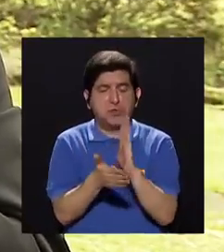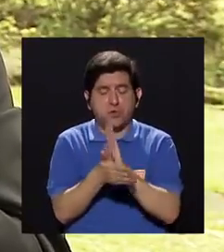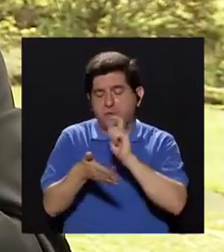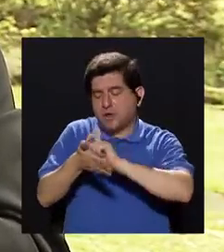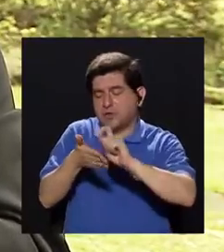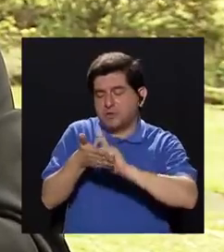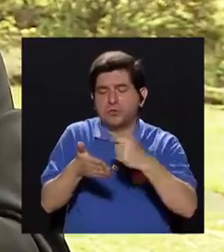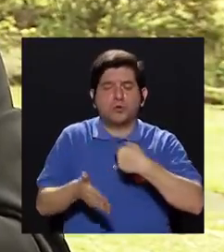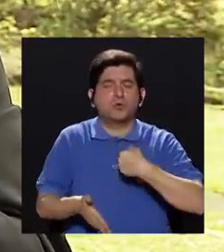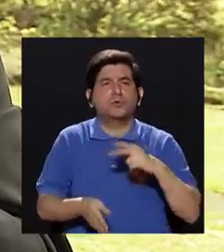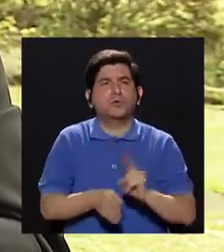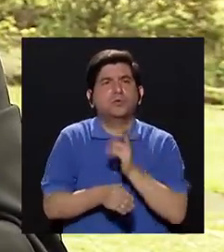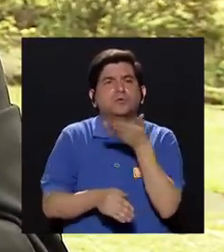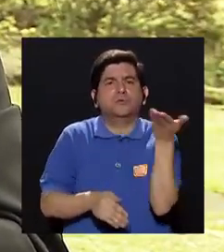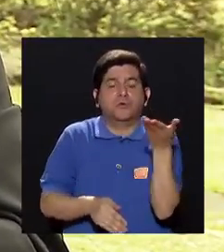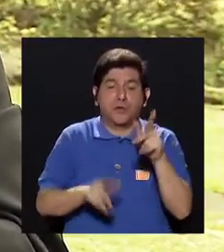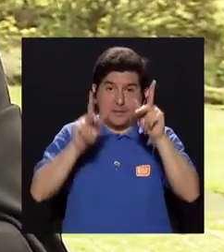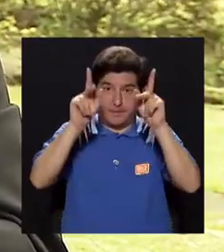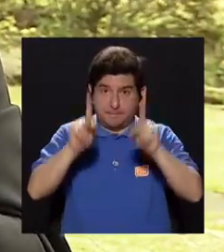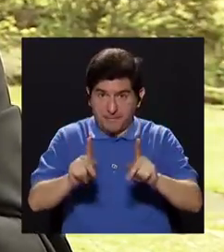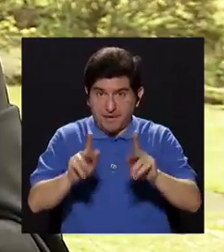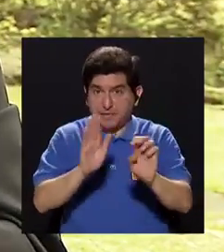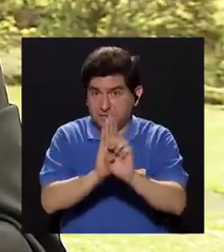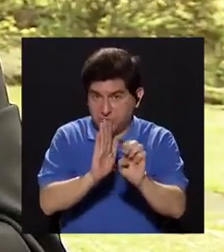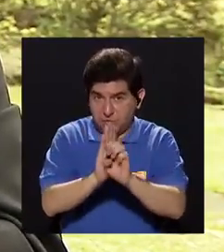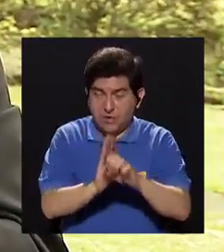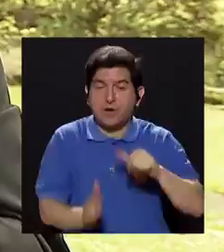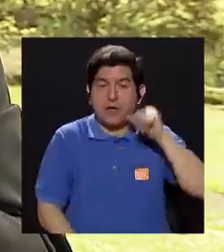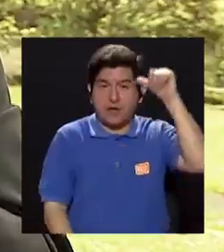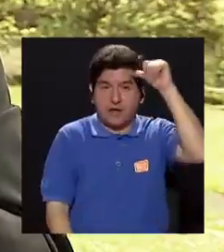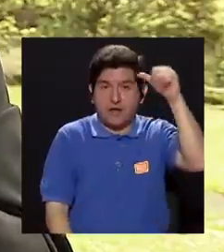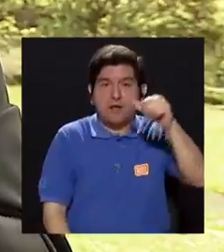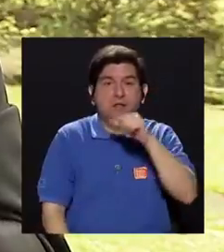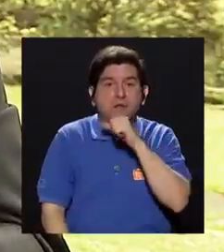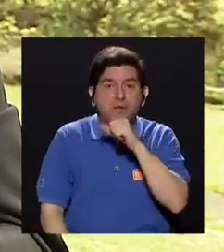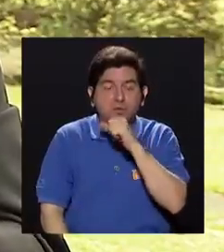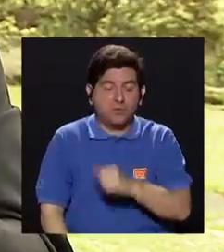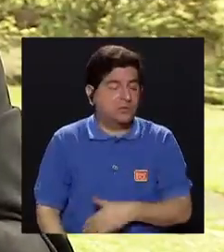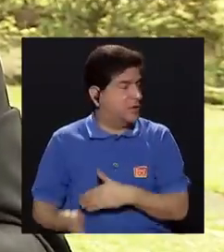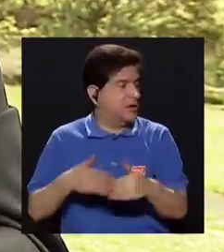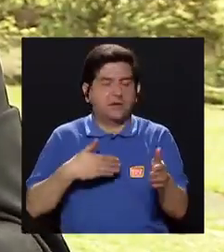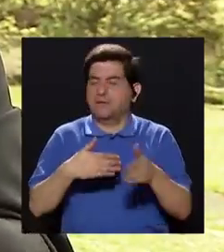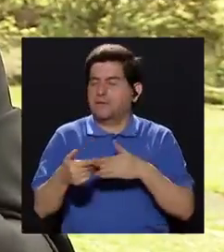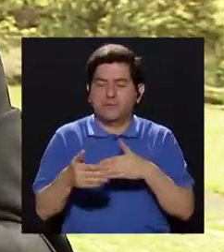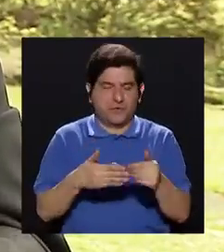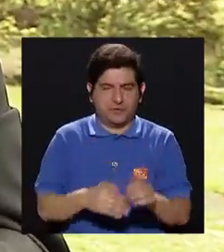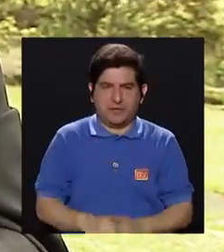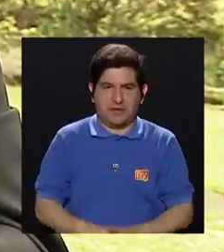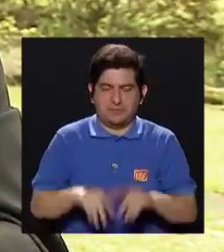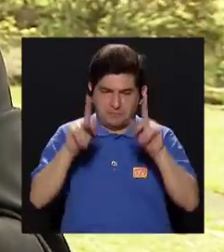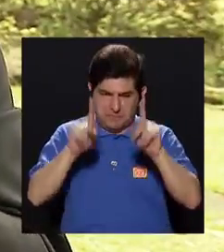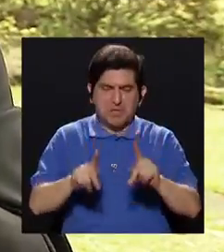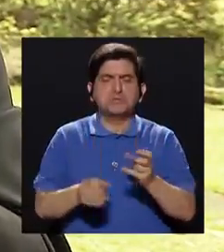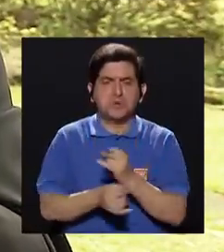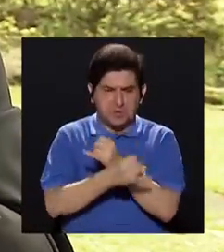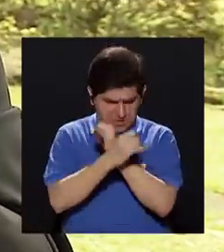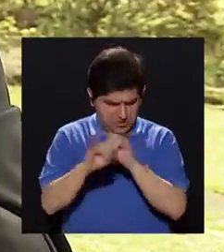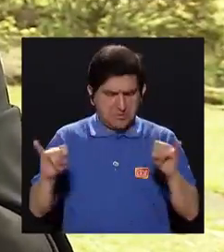¿Por qué es importante? Porque si aquella persona, por ejemplo, adulta mayor, independiente, autónoma, sale a la calle,